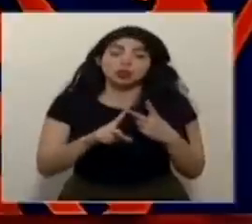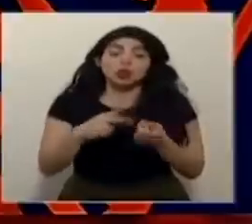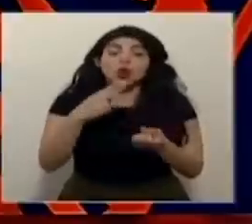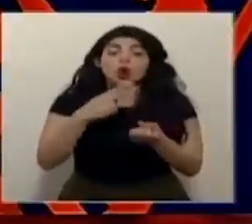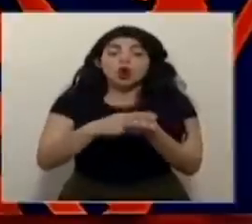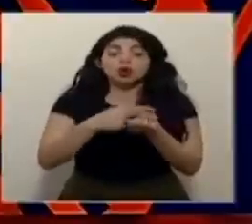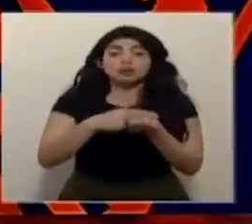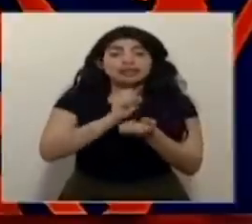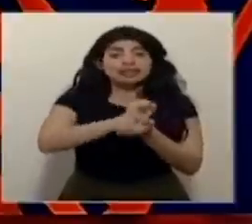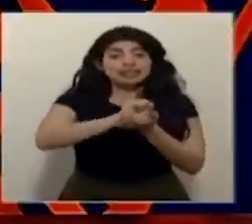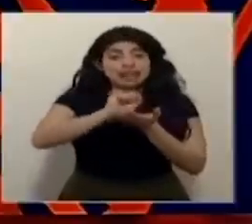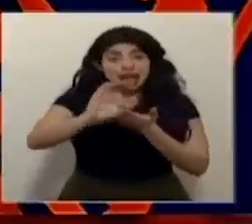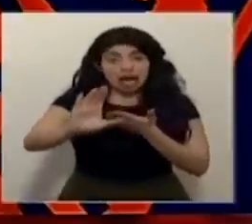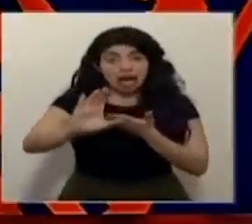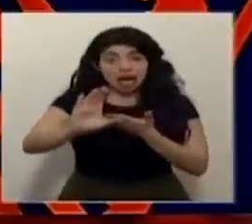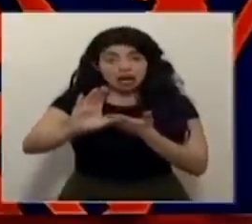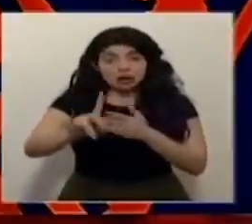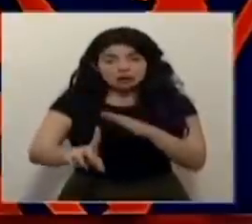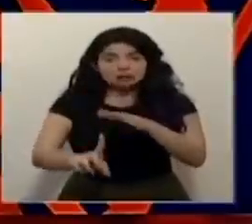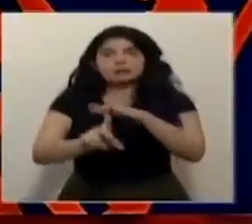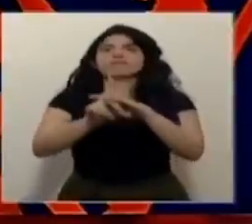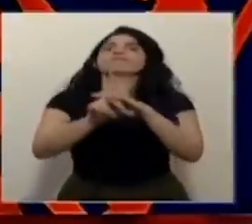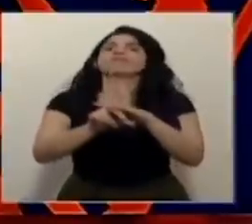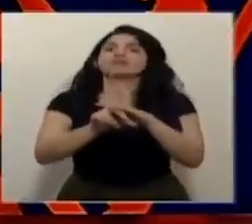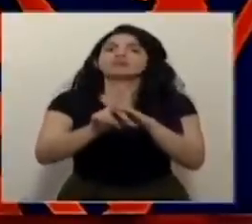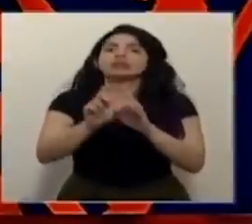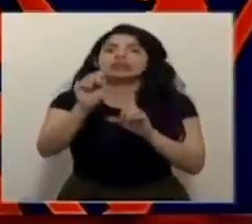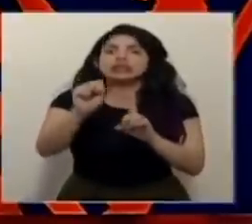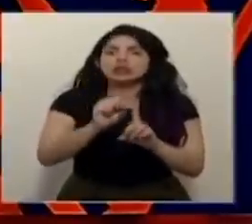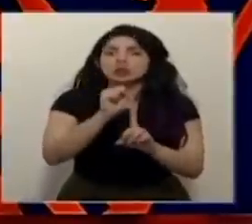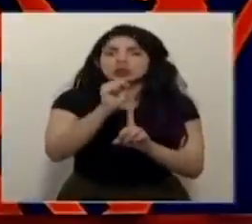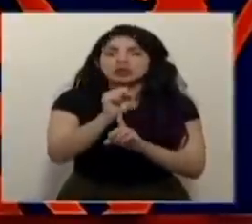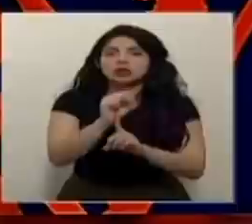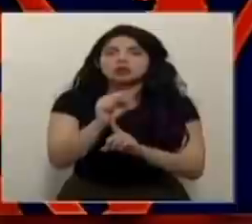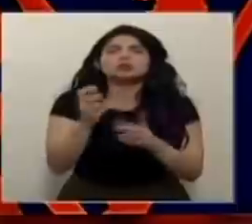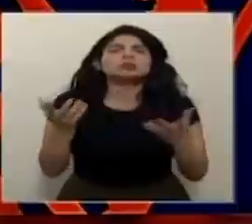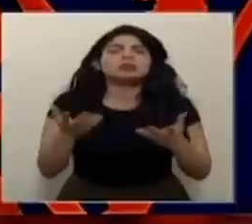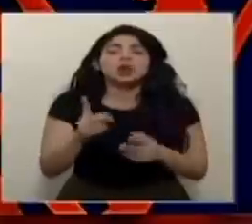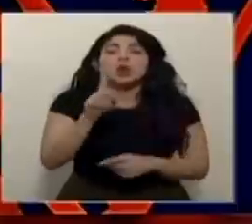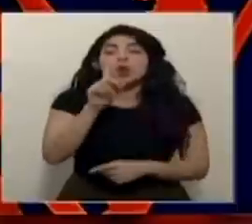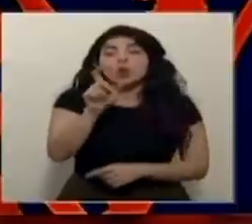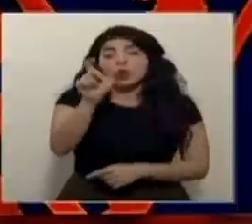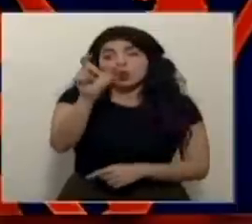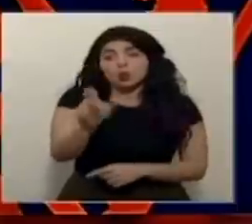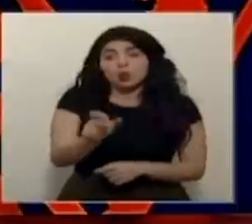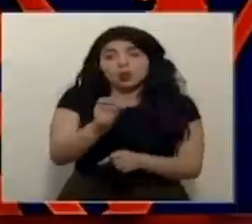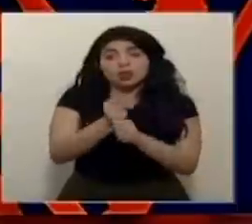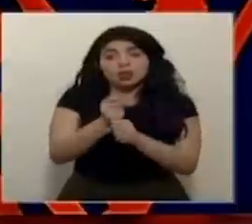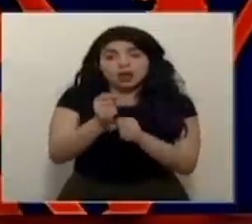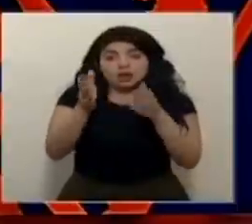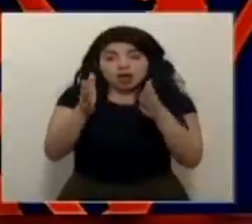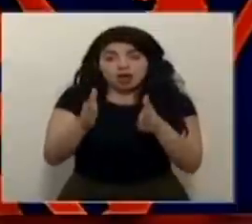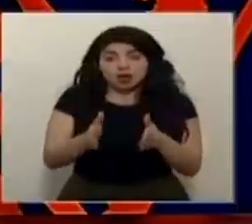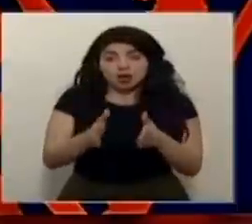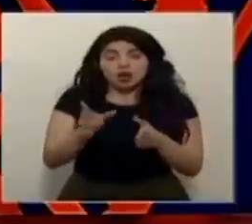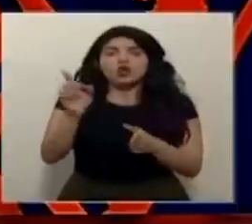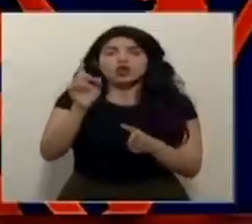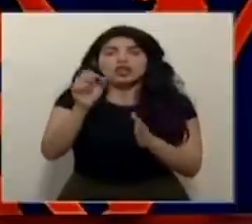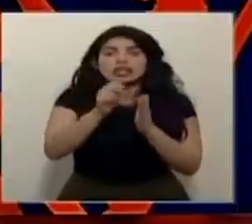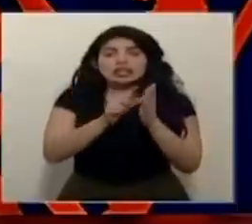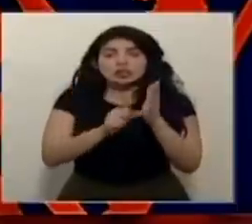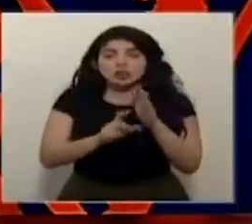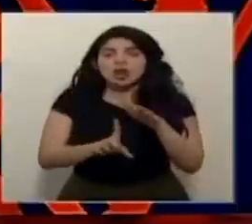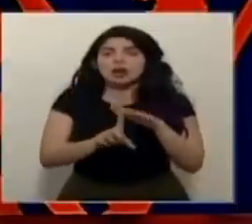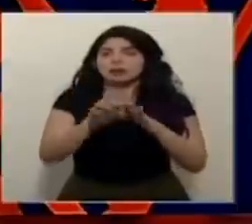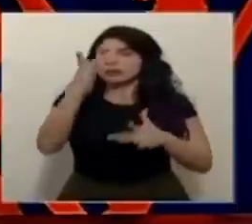Hospital de San Carlos, se presentó una situación de que una funcionaria del área de cirugía dio